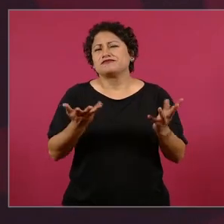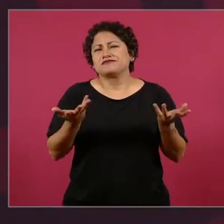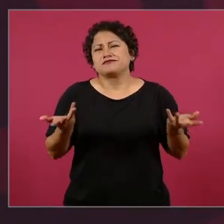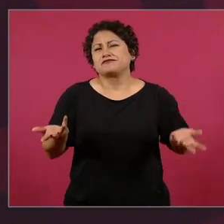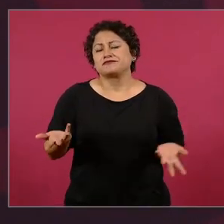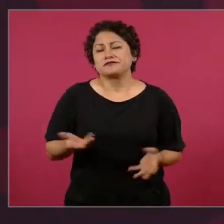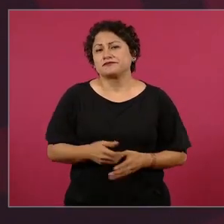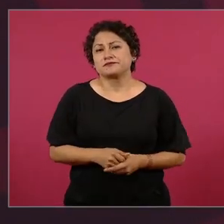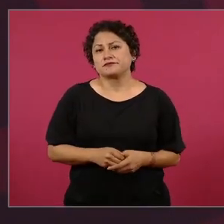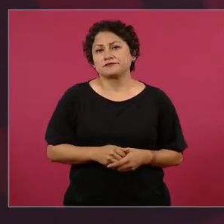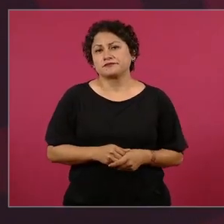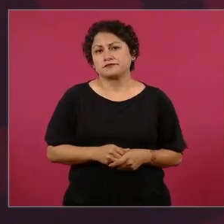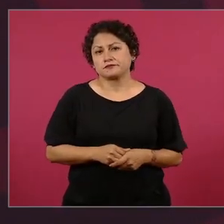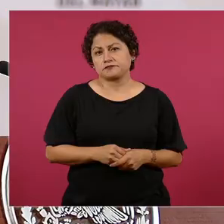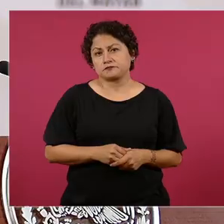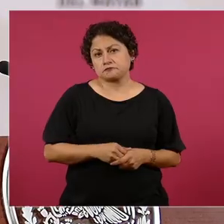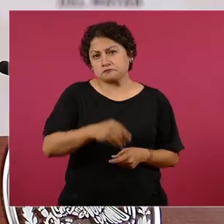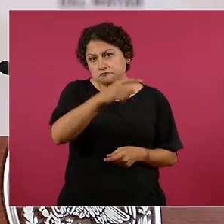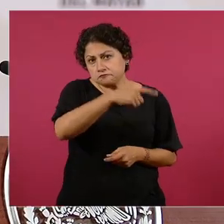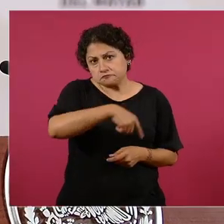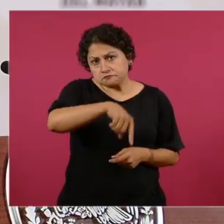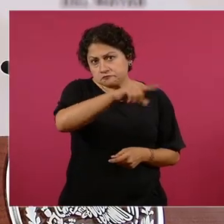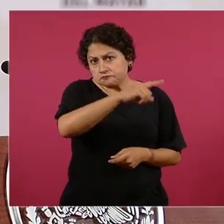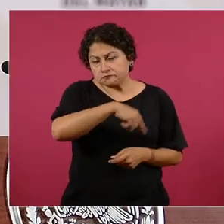que ellos este